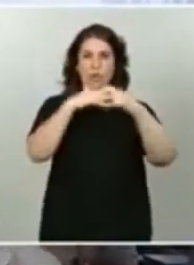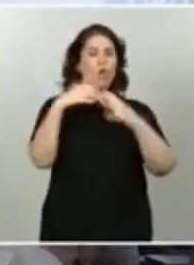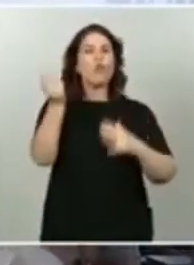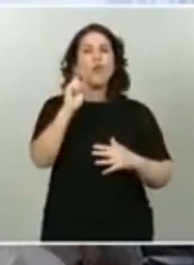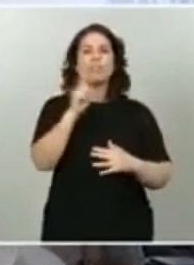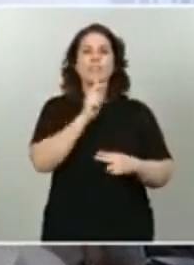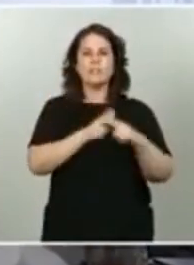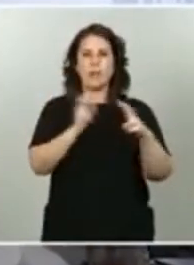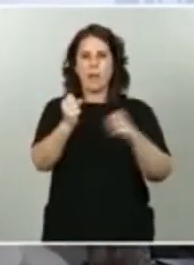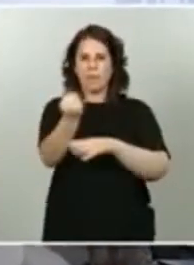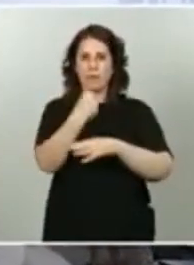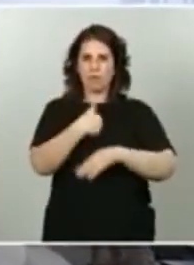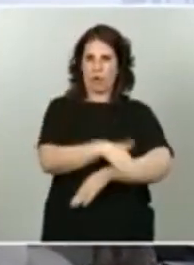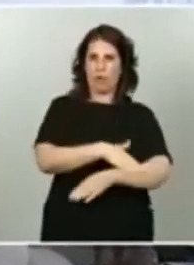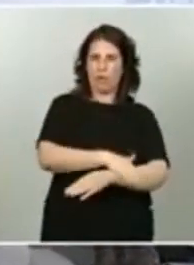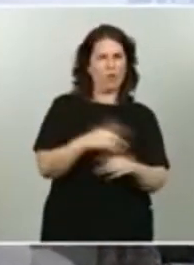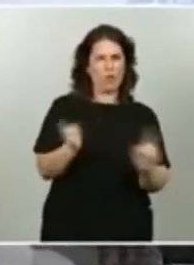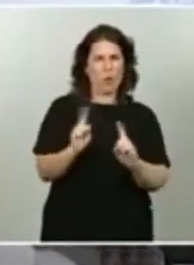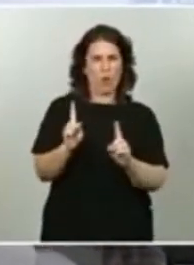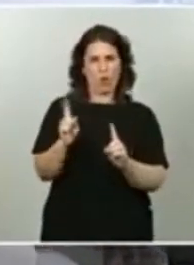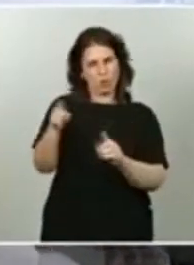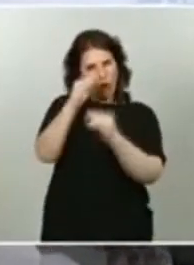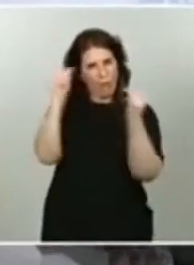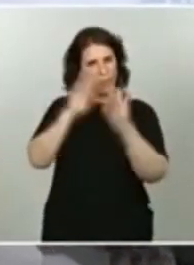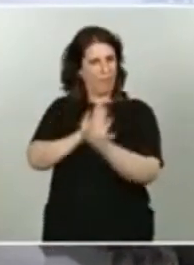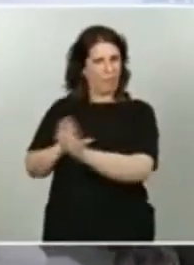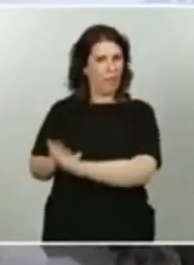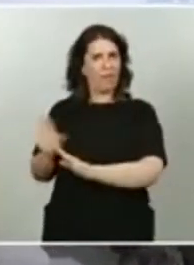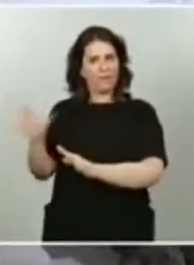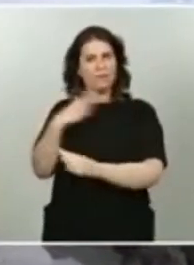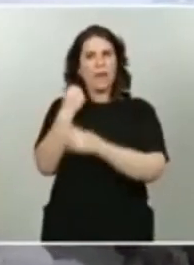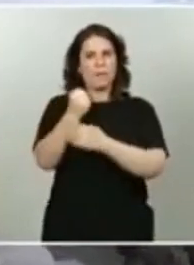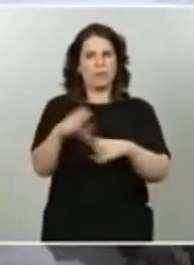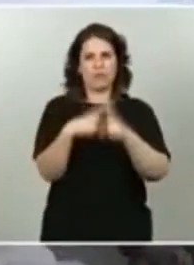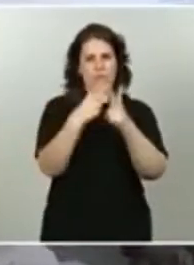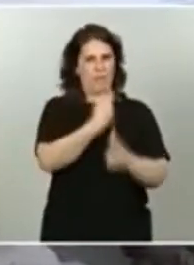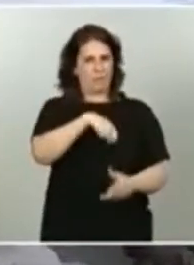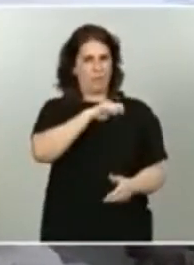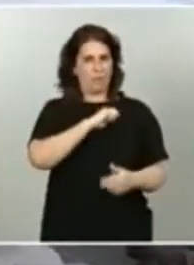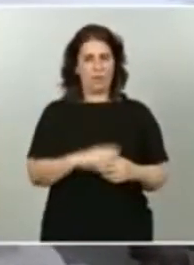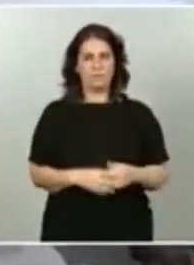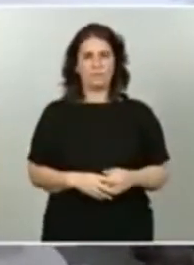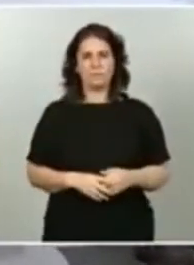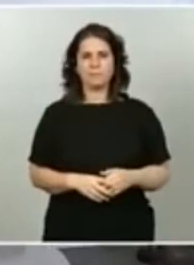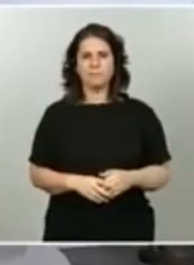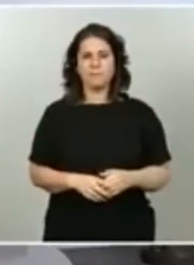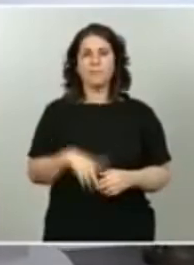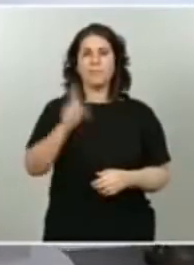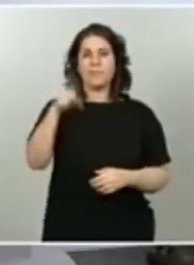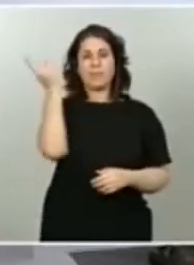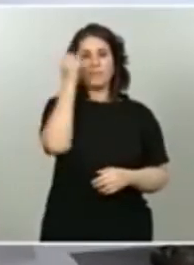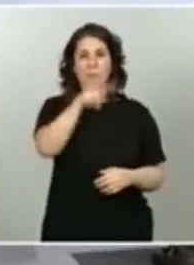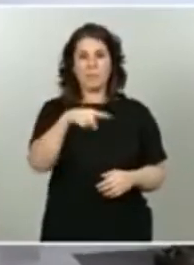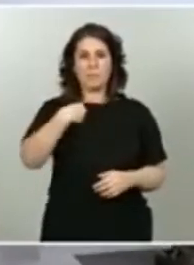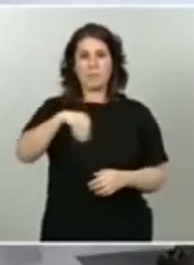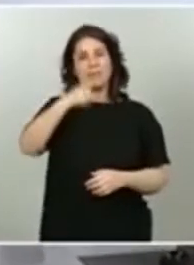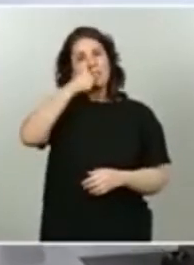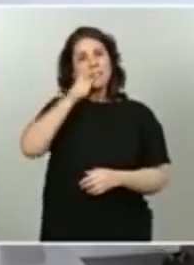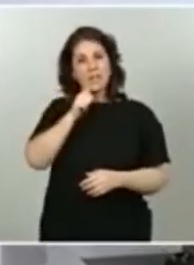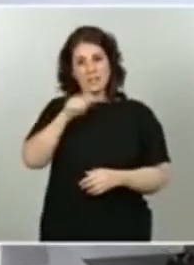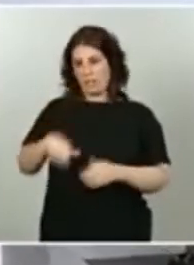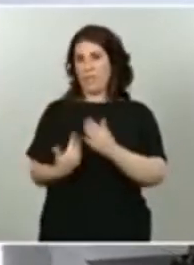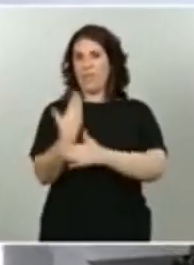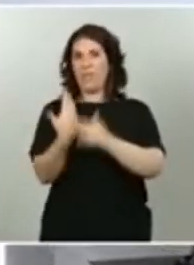es apoyar al conjunto de la sociedad española. Saben también que el presidente Sánchez está realizando estos días una